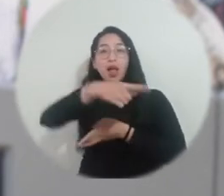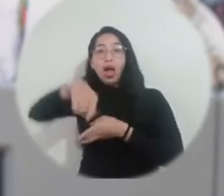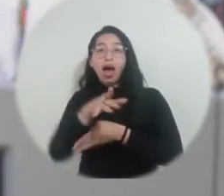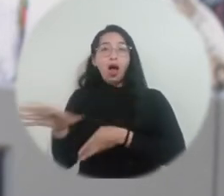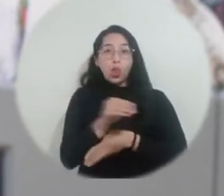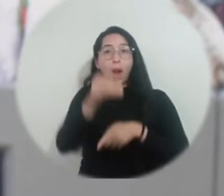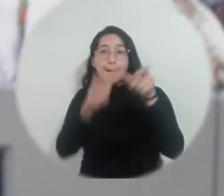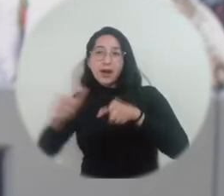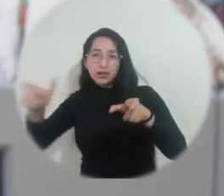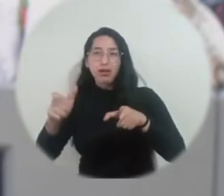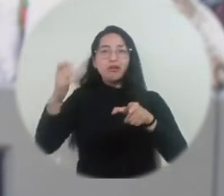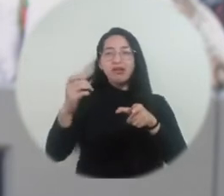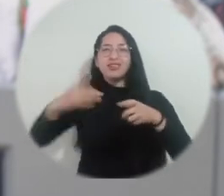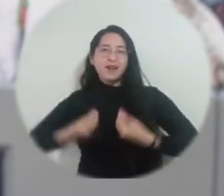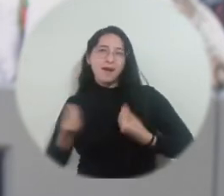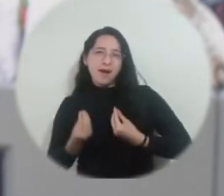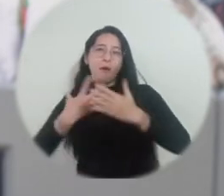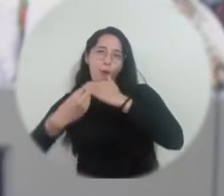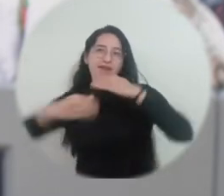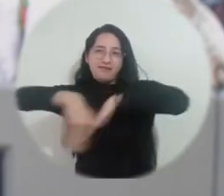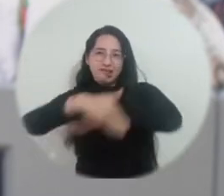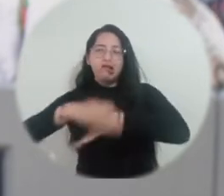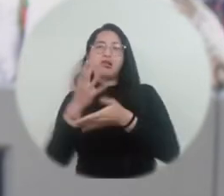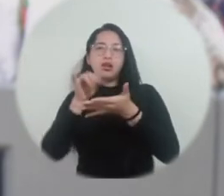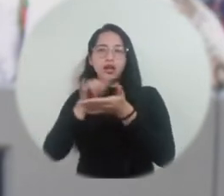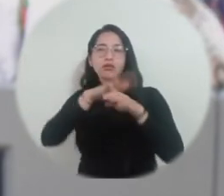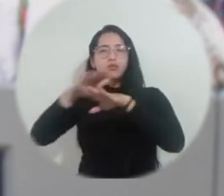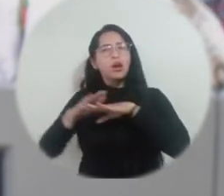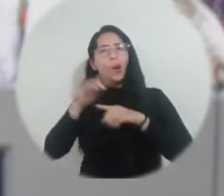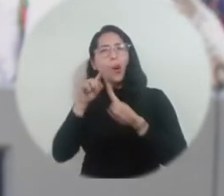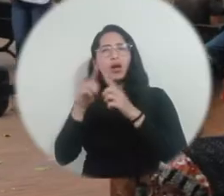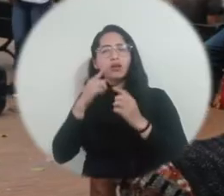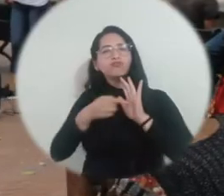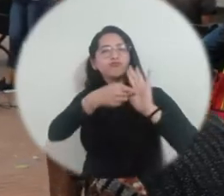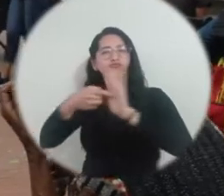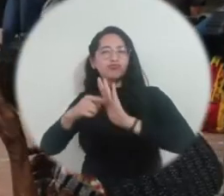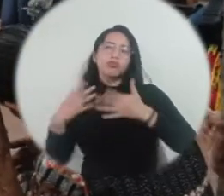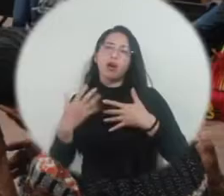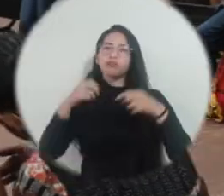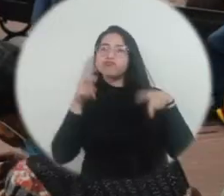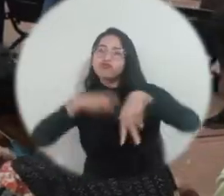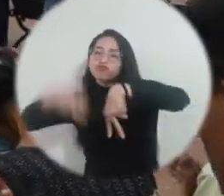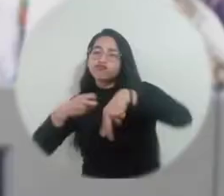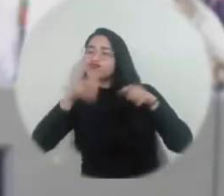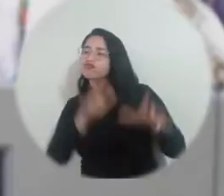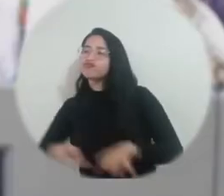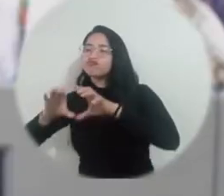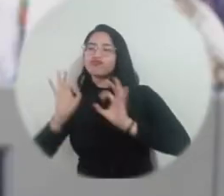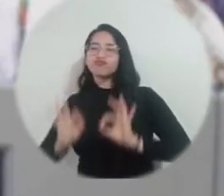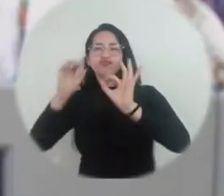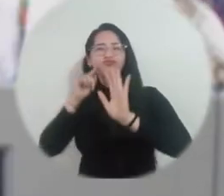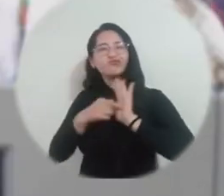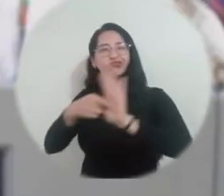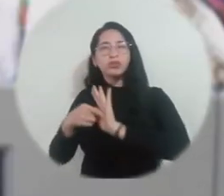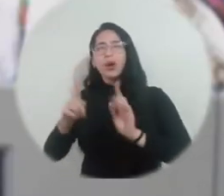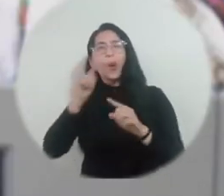con la finalidad de poder mostrar las buenas conductas ciudadanas que nosotros tenemos. No simplemente darle la